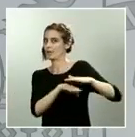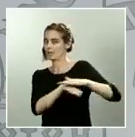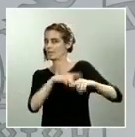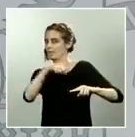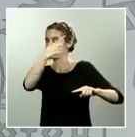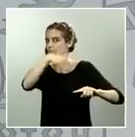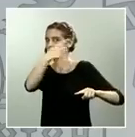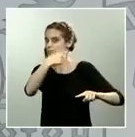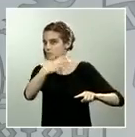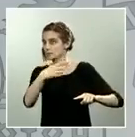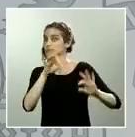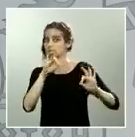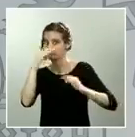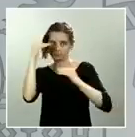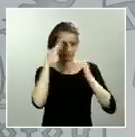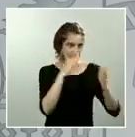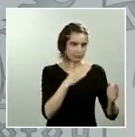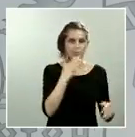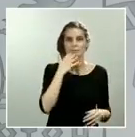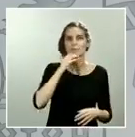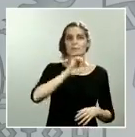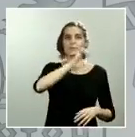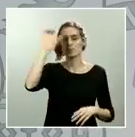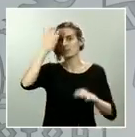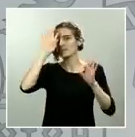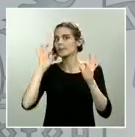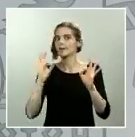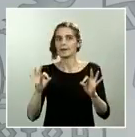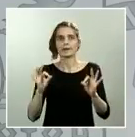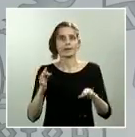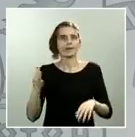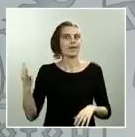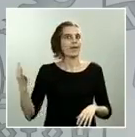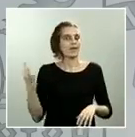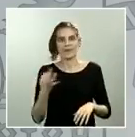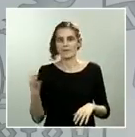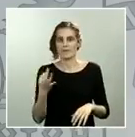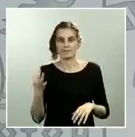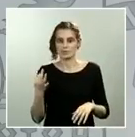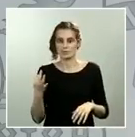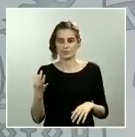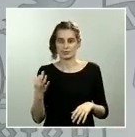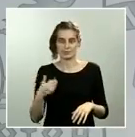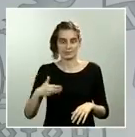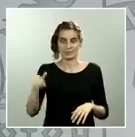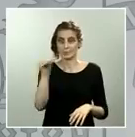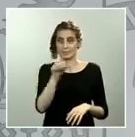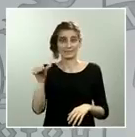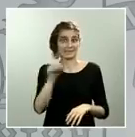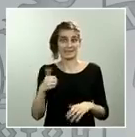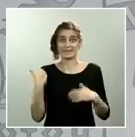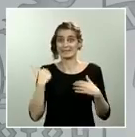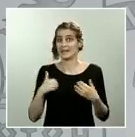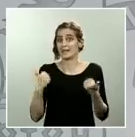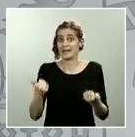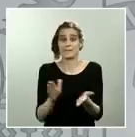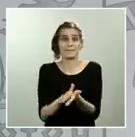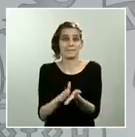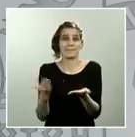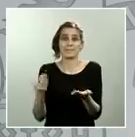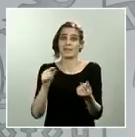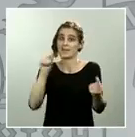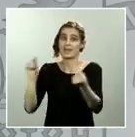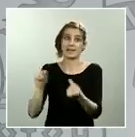de Europa, claro que tendremos que acompañar durante ya, en estas próximas semanas, el debate que se está produciendo en Europa y sería